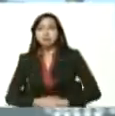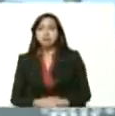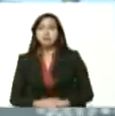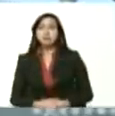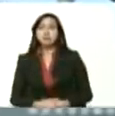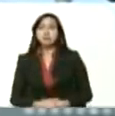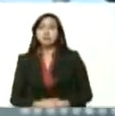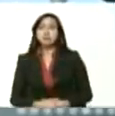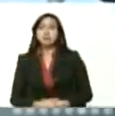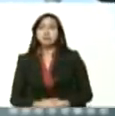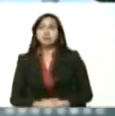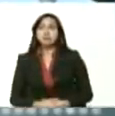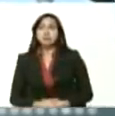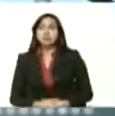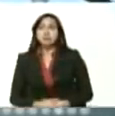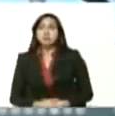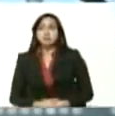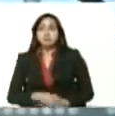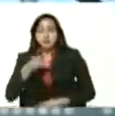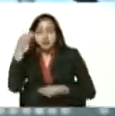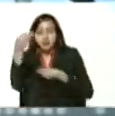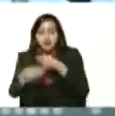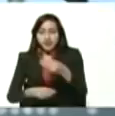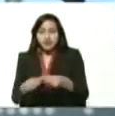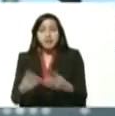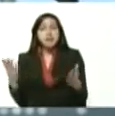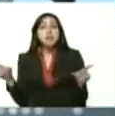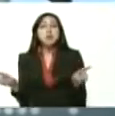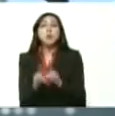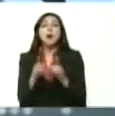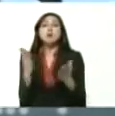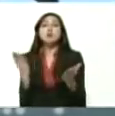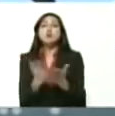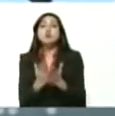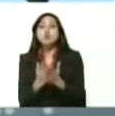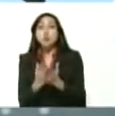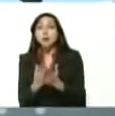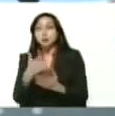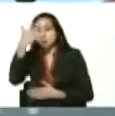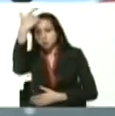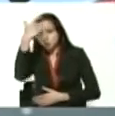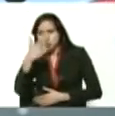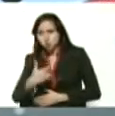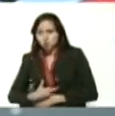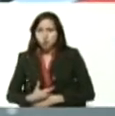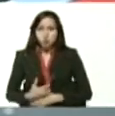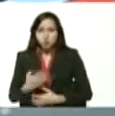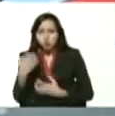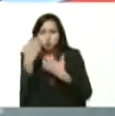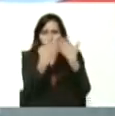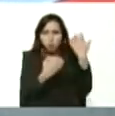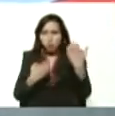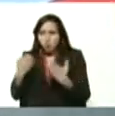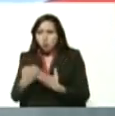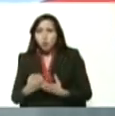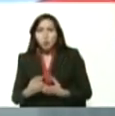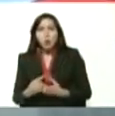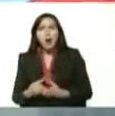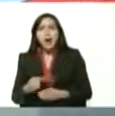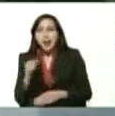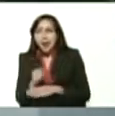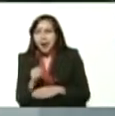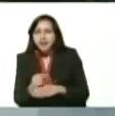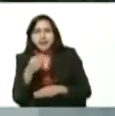y convertir en una escuela la crítica y la autocrítica y el reclamo y la protesta una escuela de